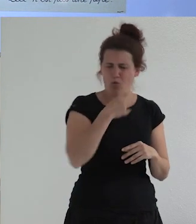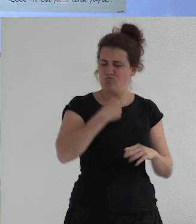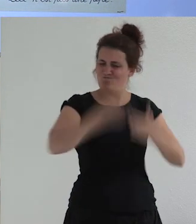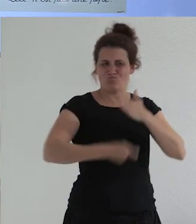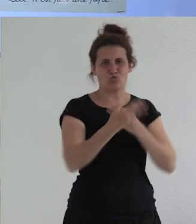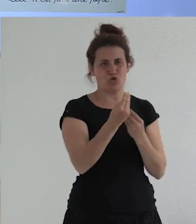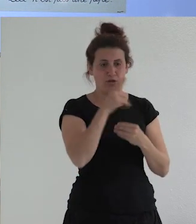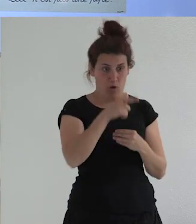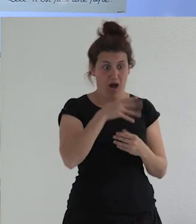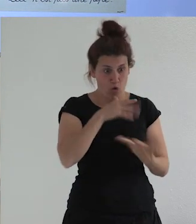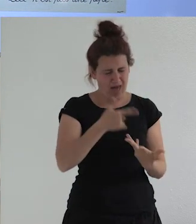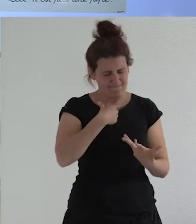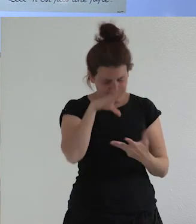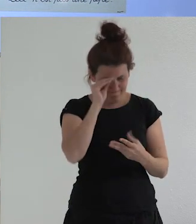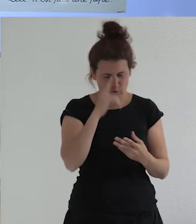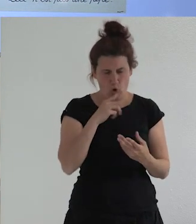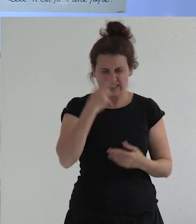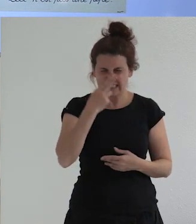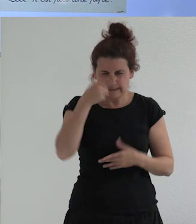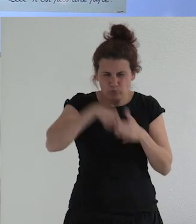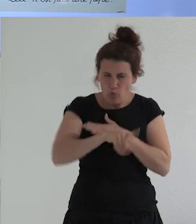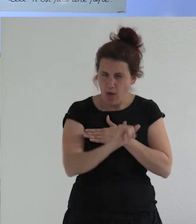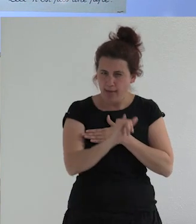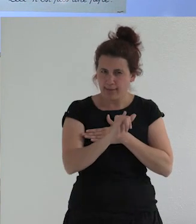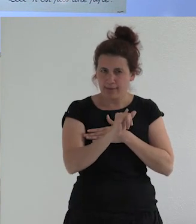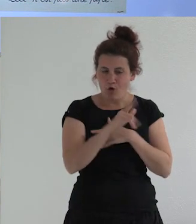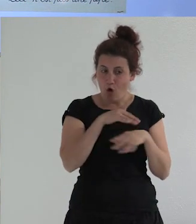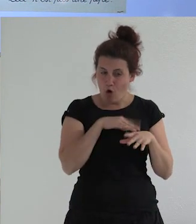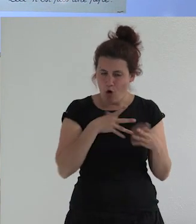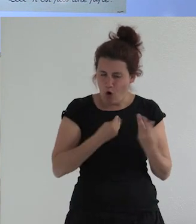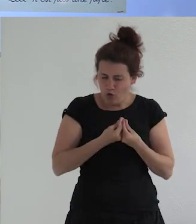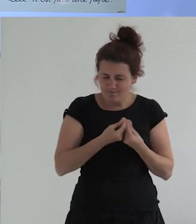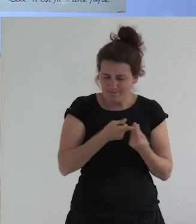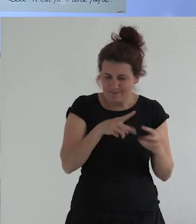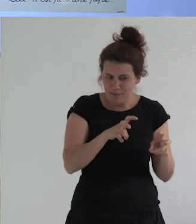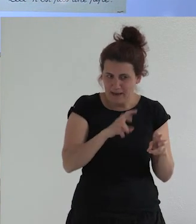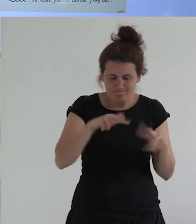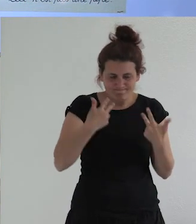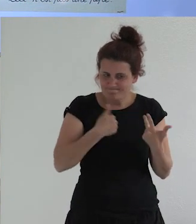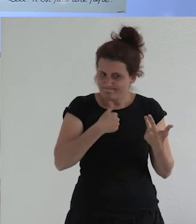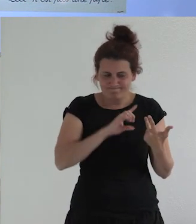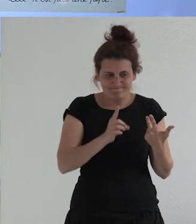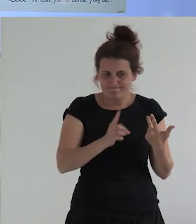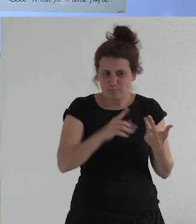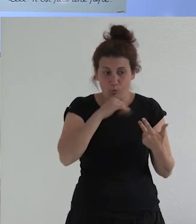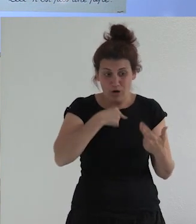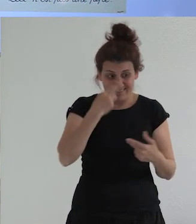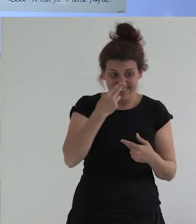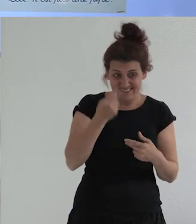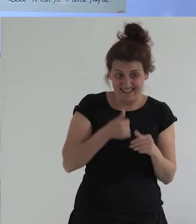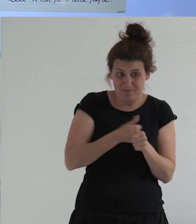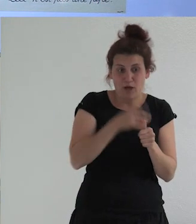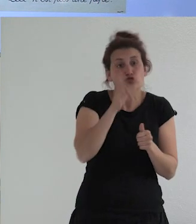y que lo que le está pasando es que tiene unos intereses muy profundos con los que no se los puede permitir porque esos intereses a priori solo